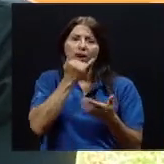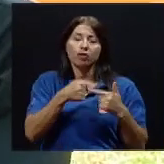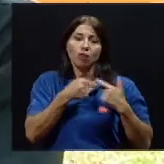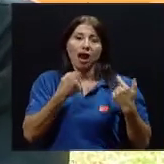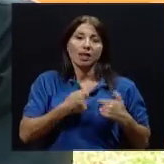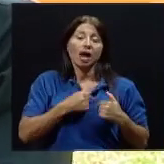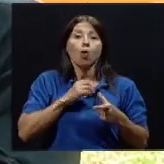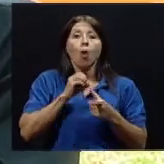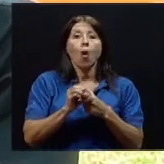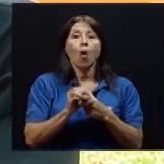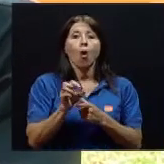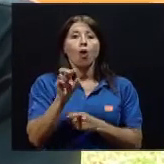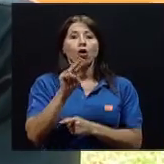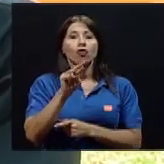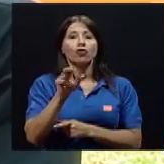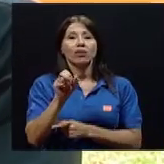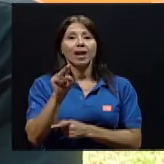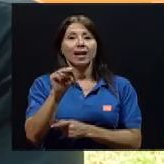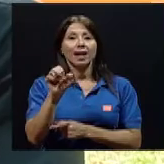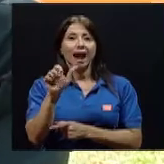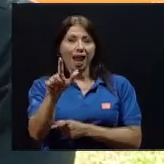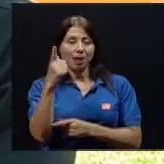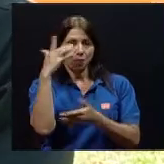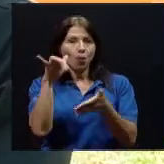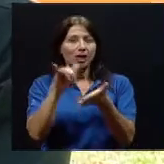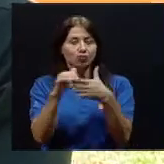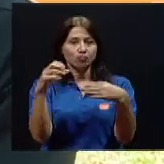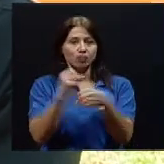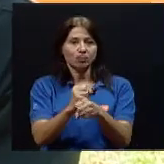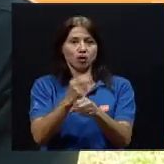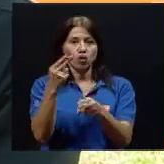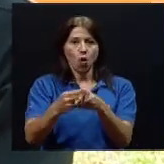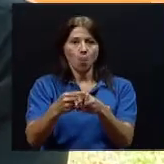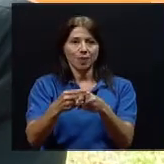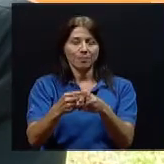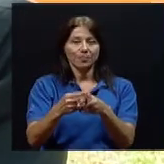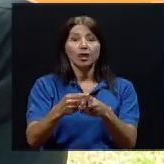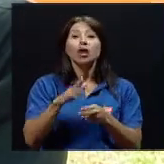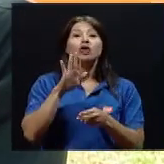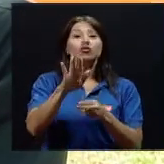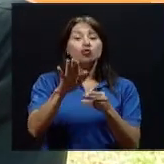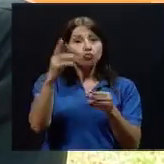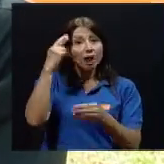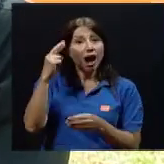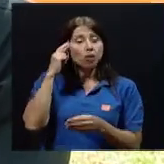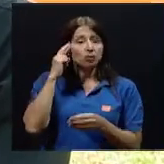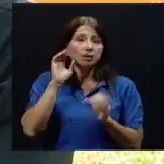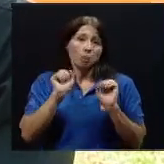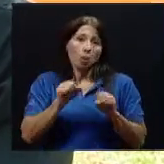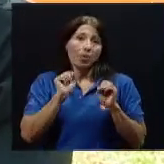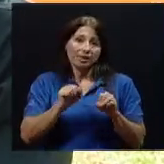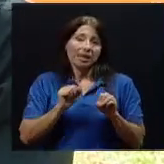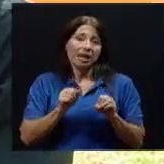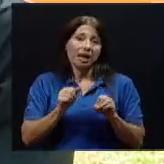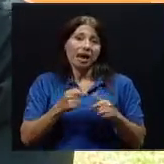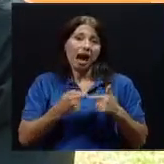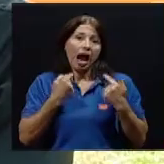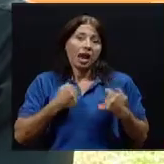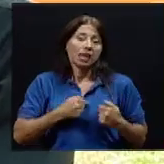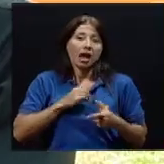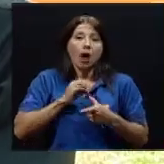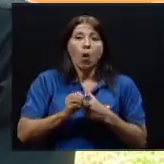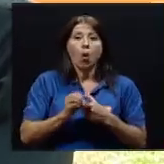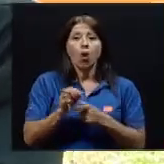Entonces, de ahí viene el nombre, cardiorrenal. Sus causas pueden ser tanto cardíacas como renales, pero al final, realmente, como